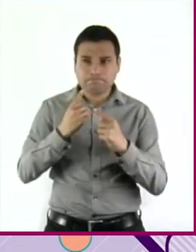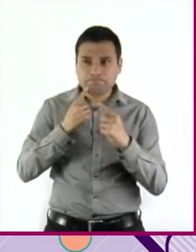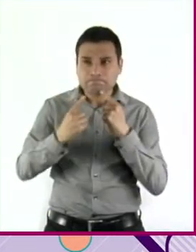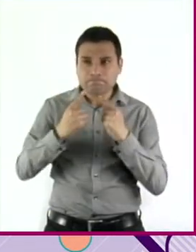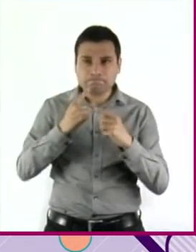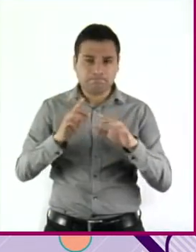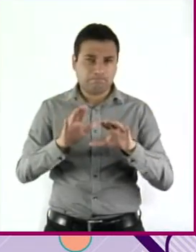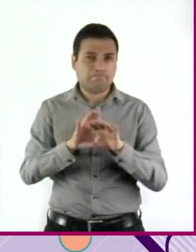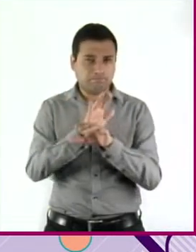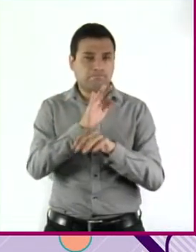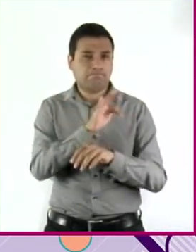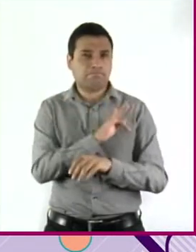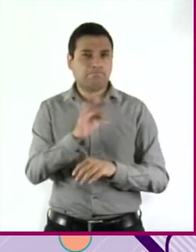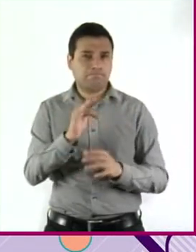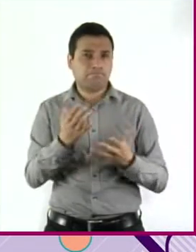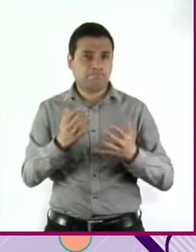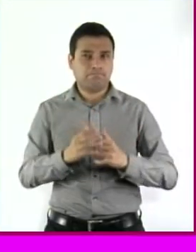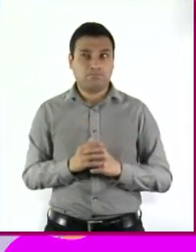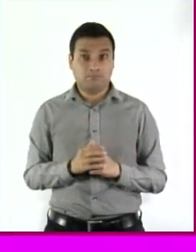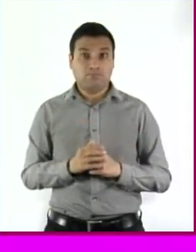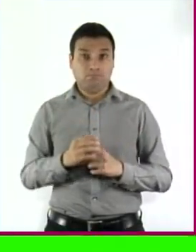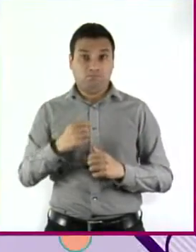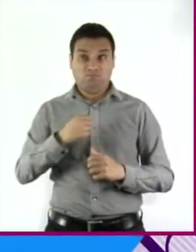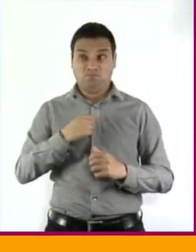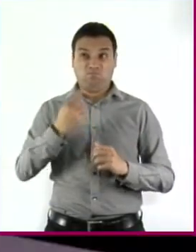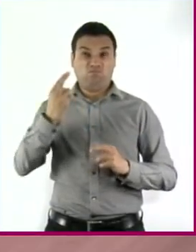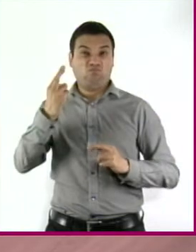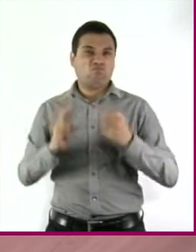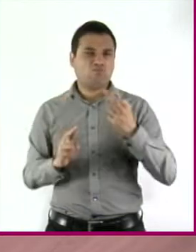Y así no es necesario llegar a la protesta.